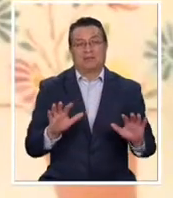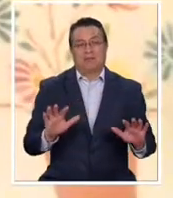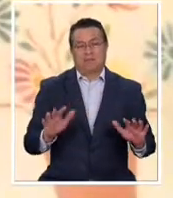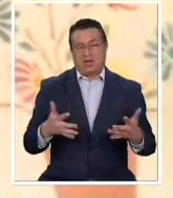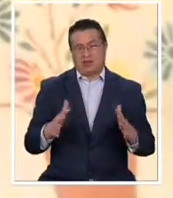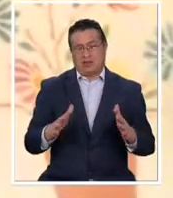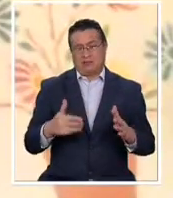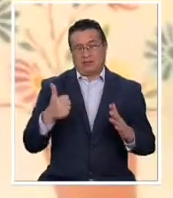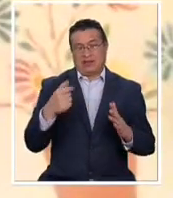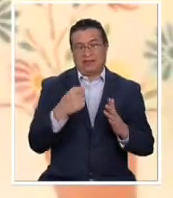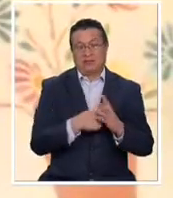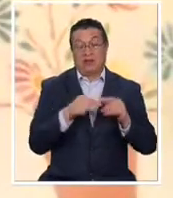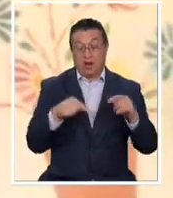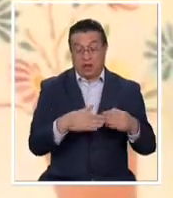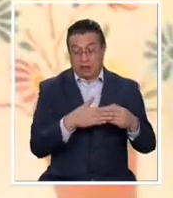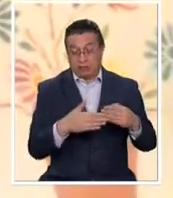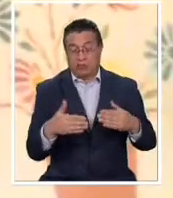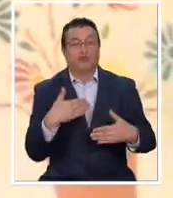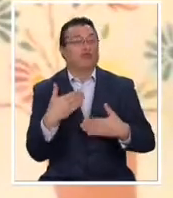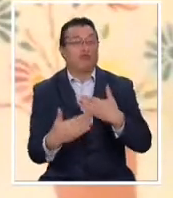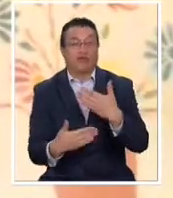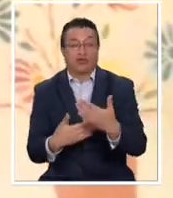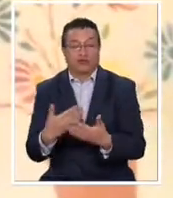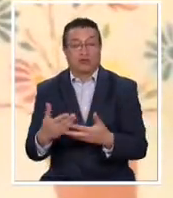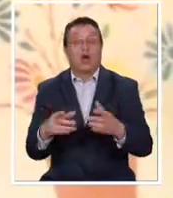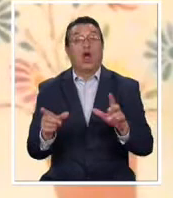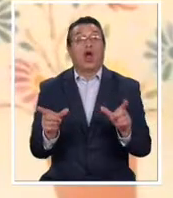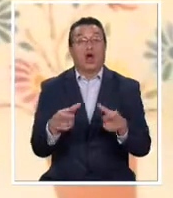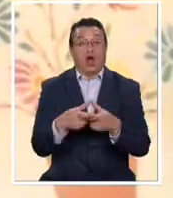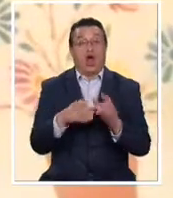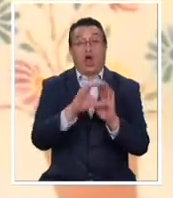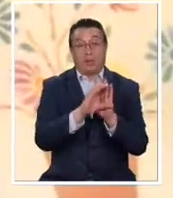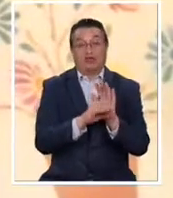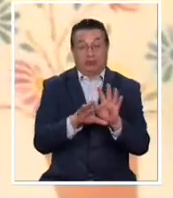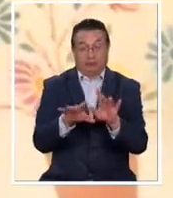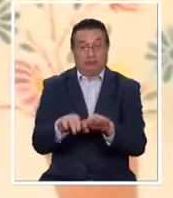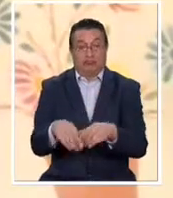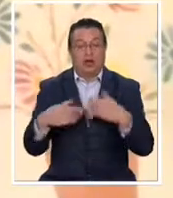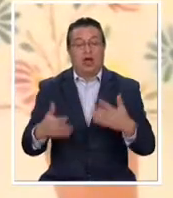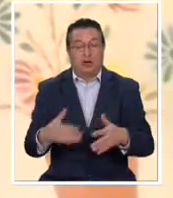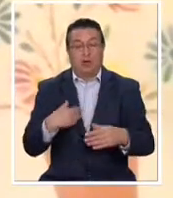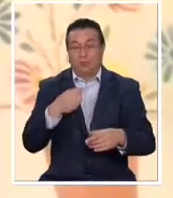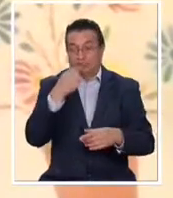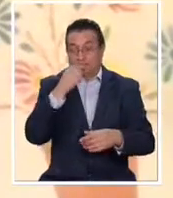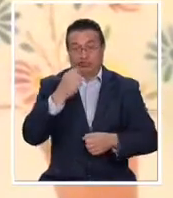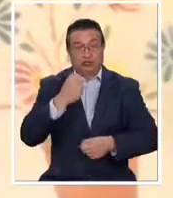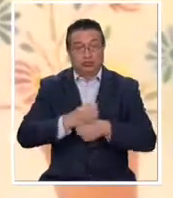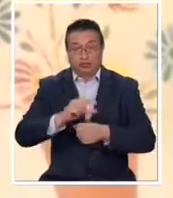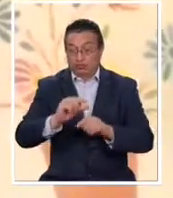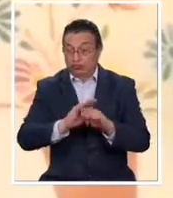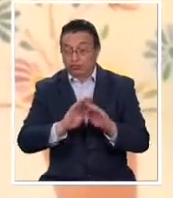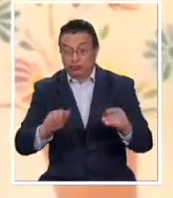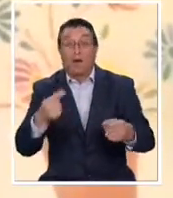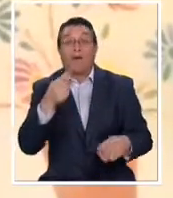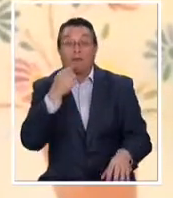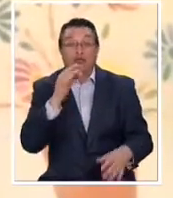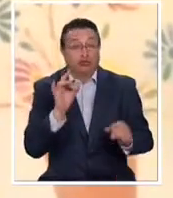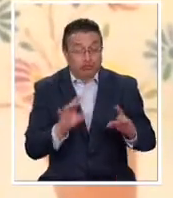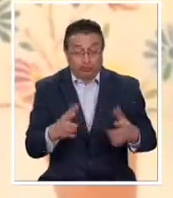estaríamos en pleno funcionamiento de la convención y con miras a terminar el trabajo de la convención